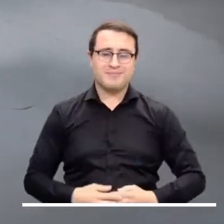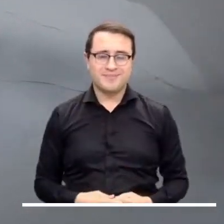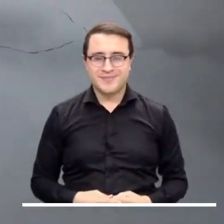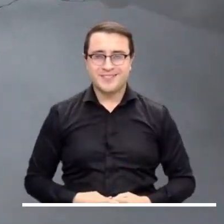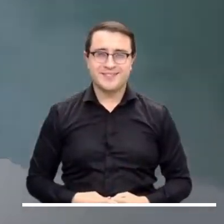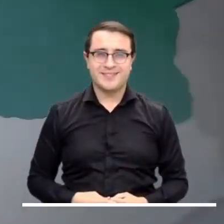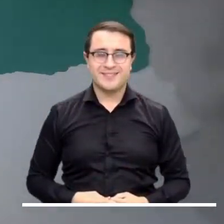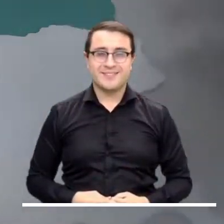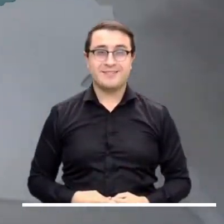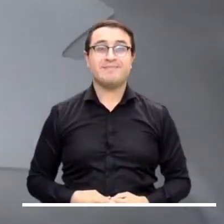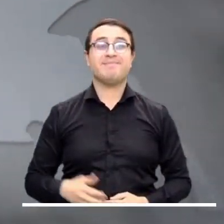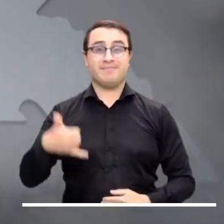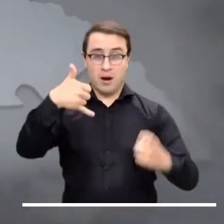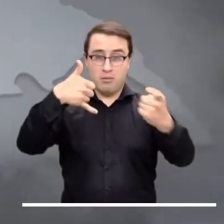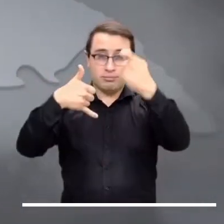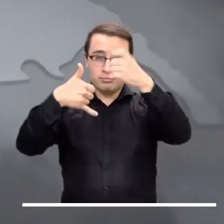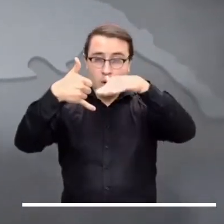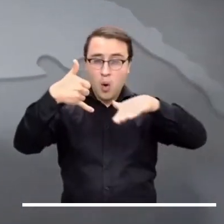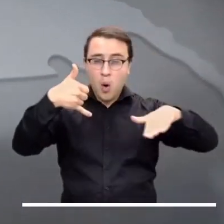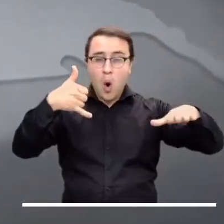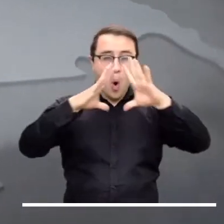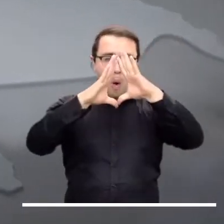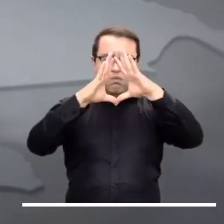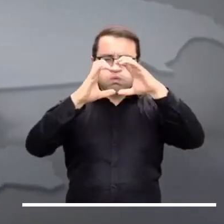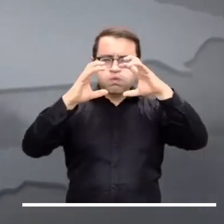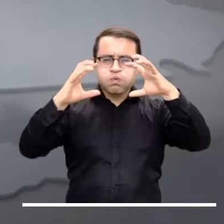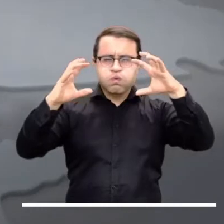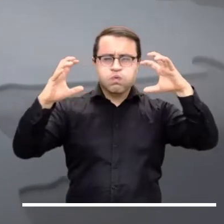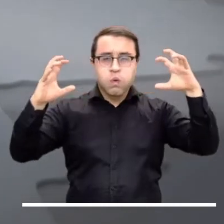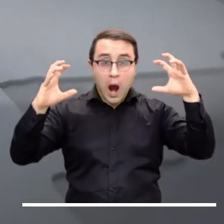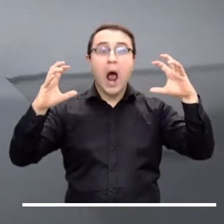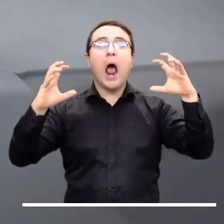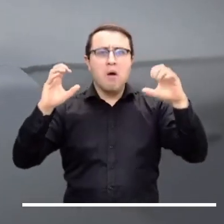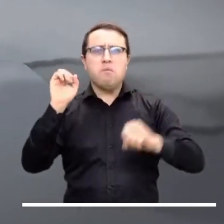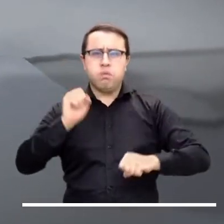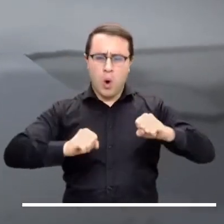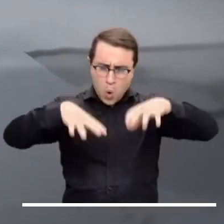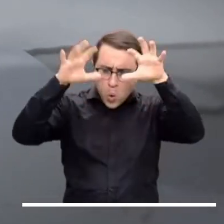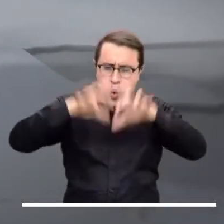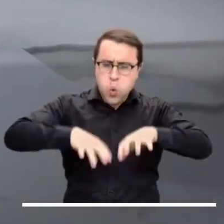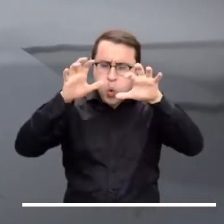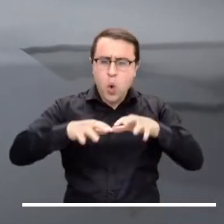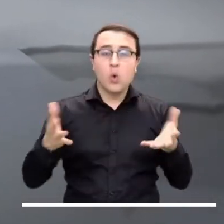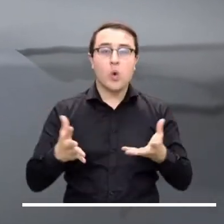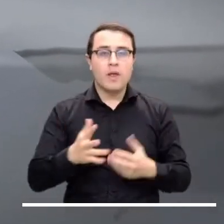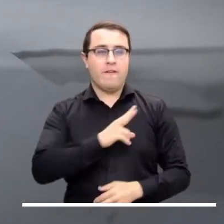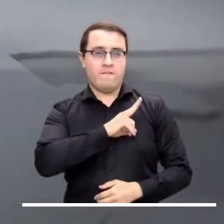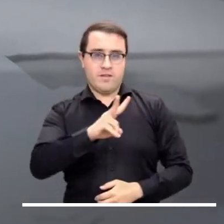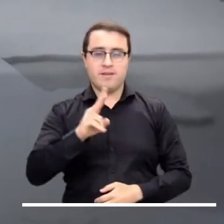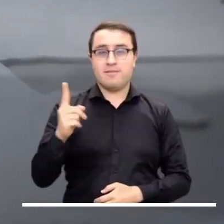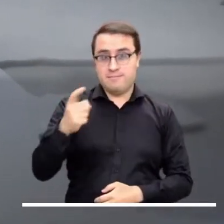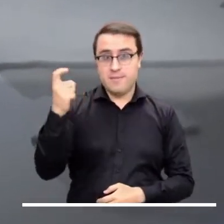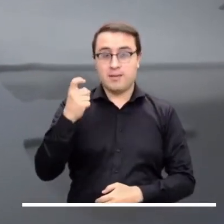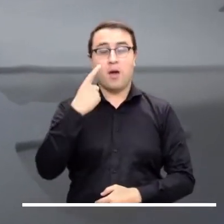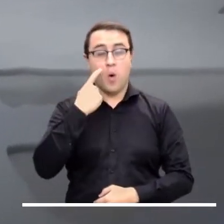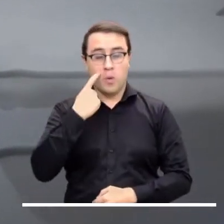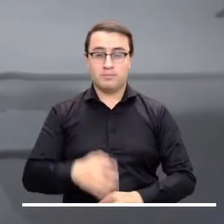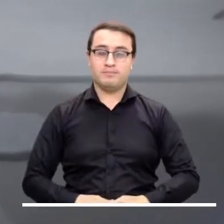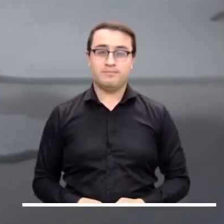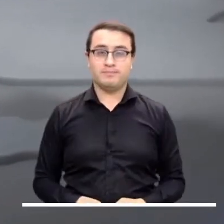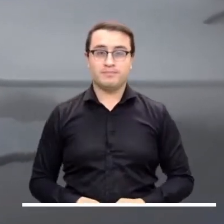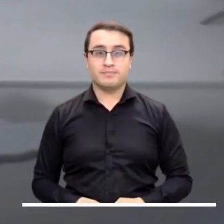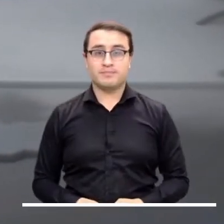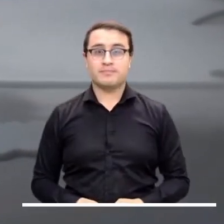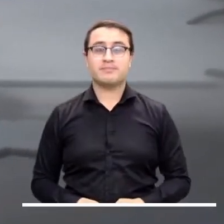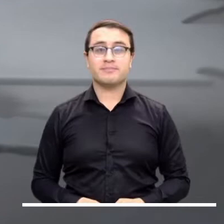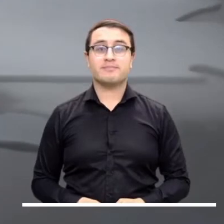Quindío, Tolima y Huino. Los núcleos nubosos que se anuncian en la Orinoquía durante las horas de la noche podrían provocar lluvias en